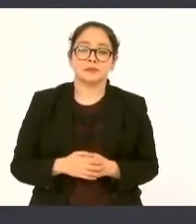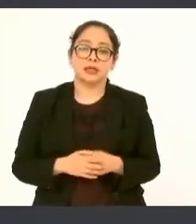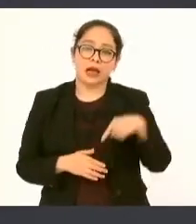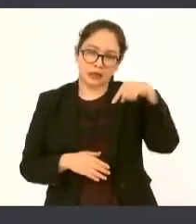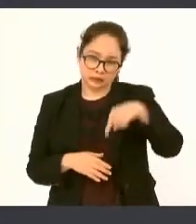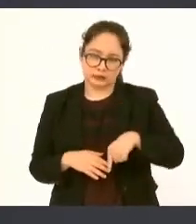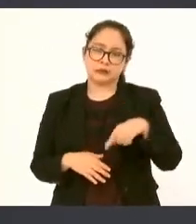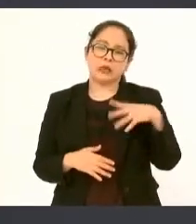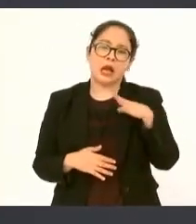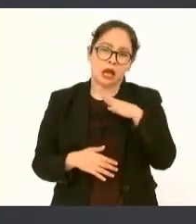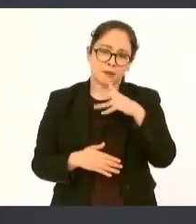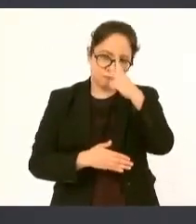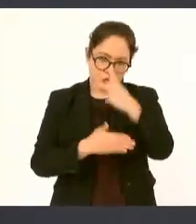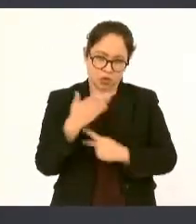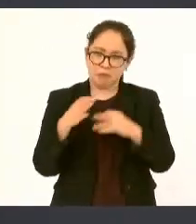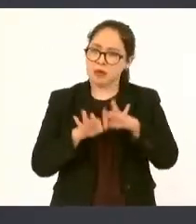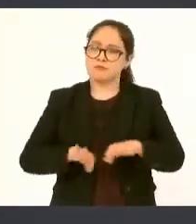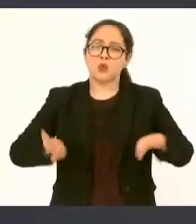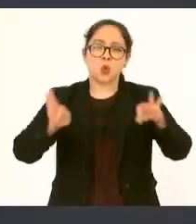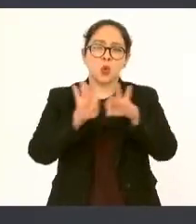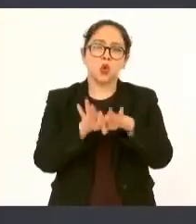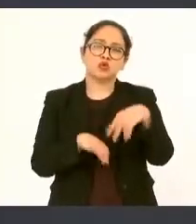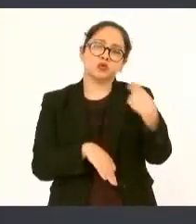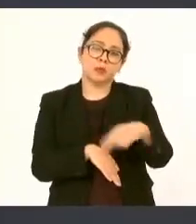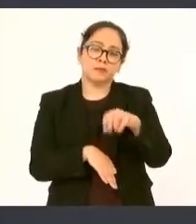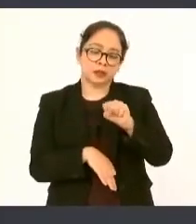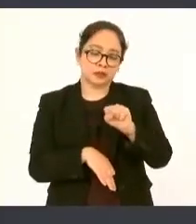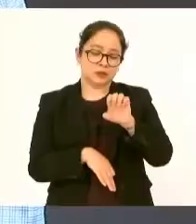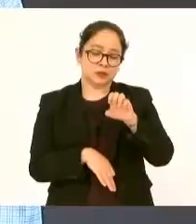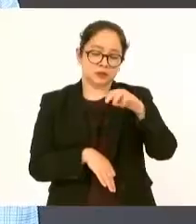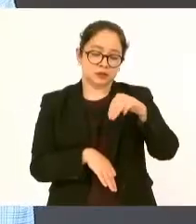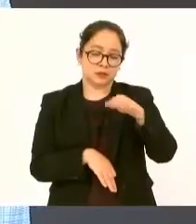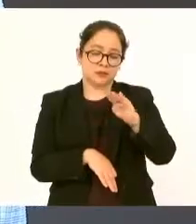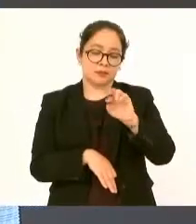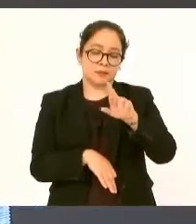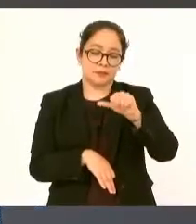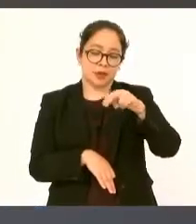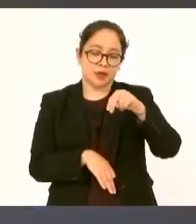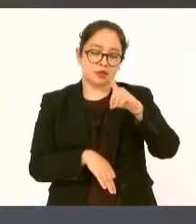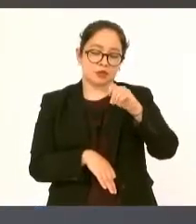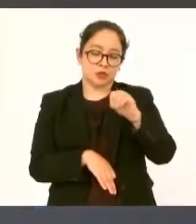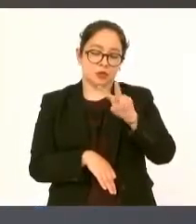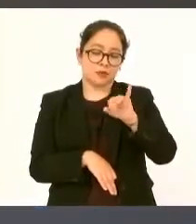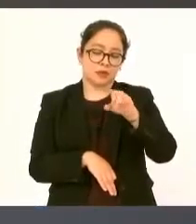un programa importante que es Sembrando Vida están